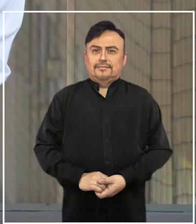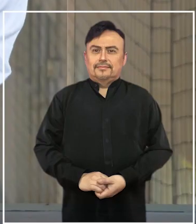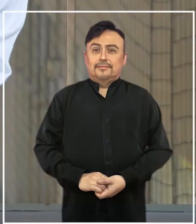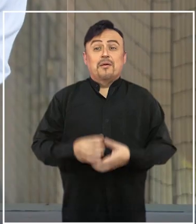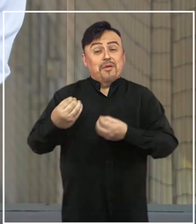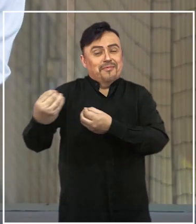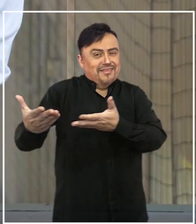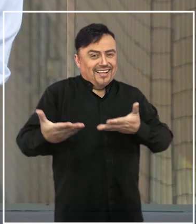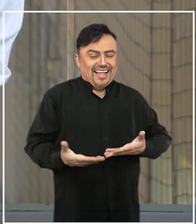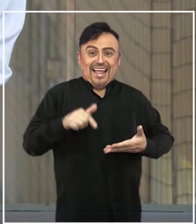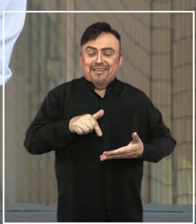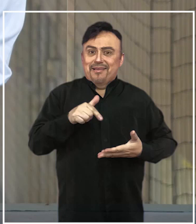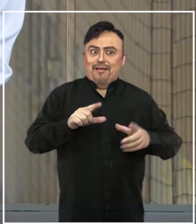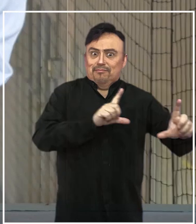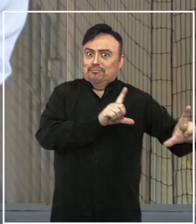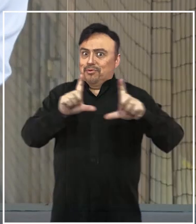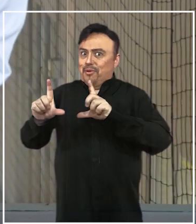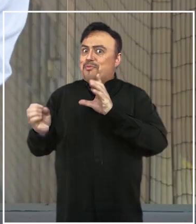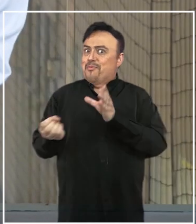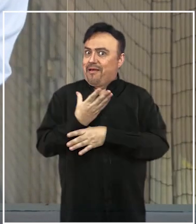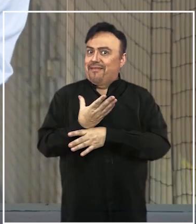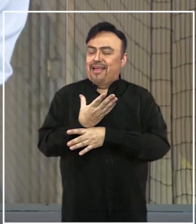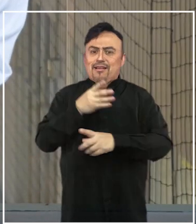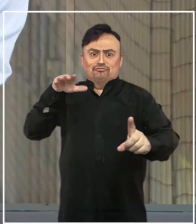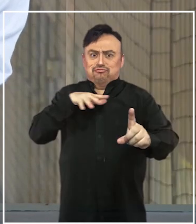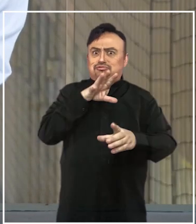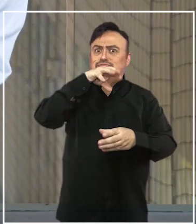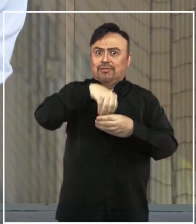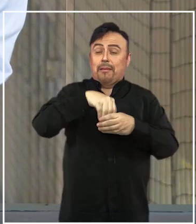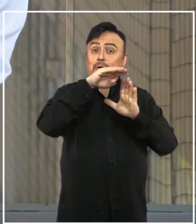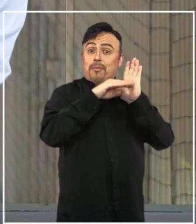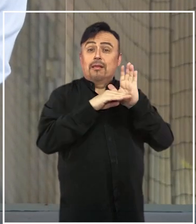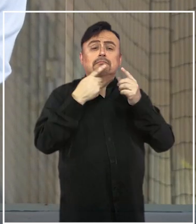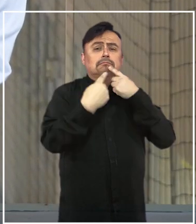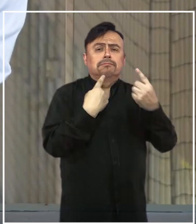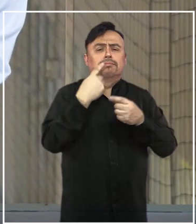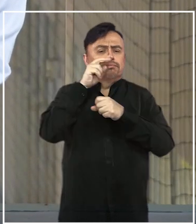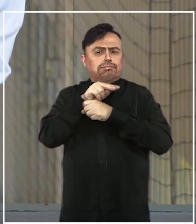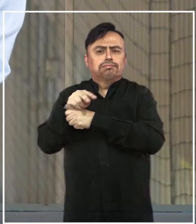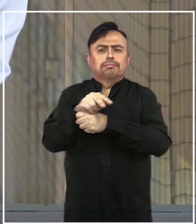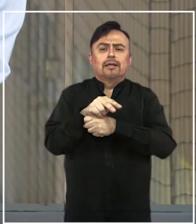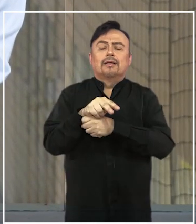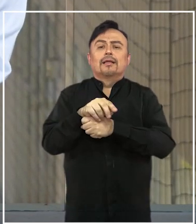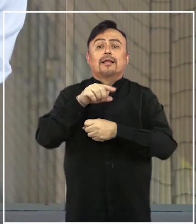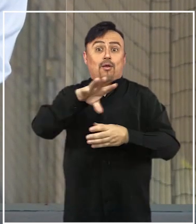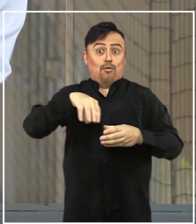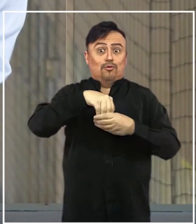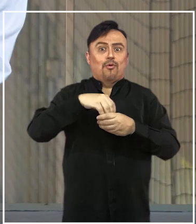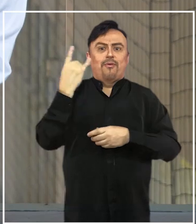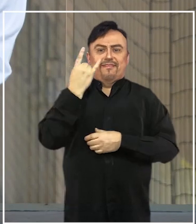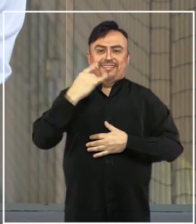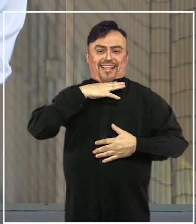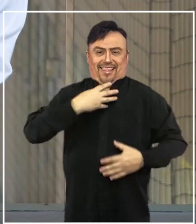Muy bienvenidos a un nuevo capítulo de Incluencers, el programa de entrevistas del Observatorio para la Inclusión de la Universidad Andrés Bello.